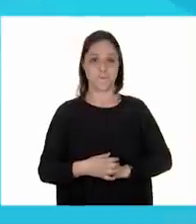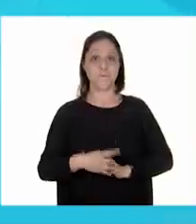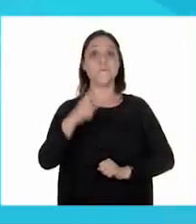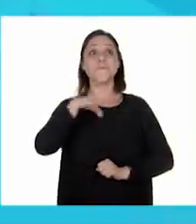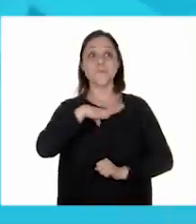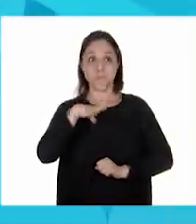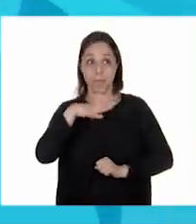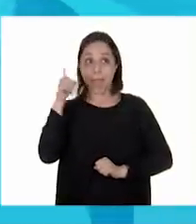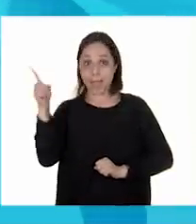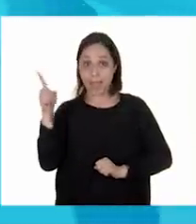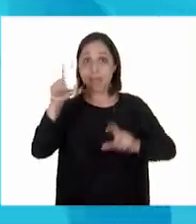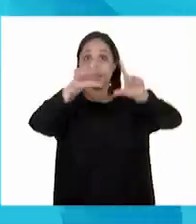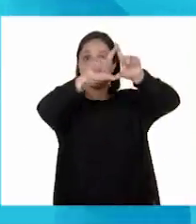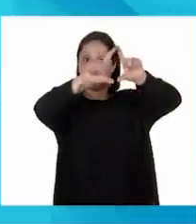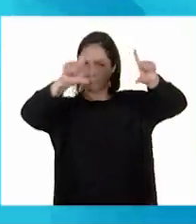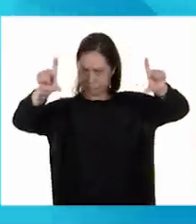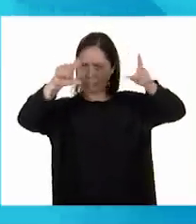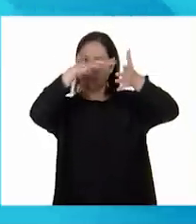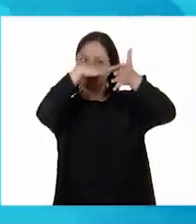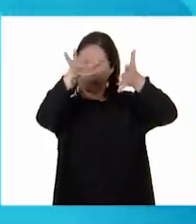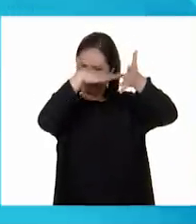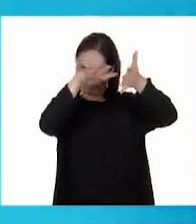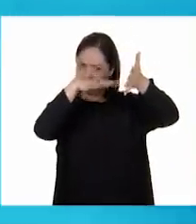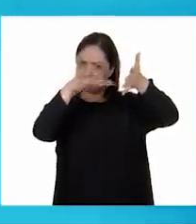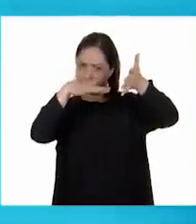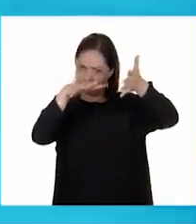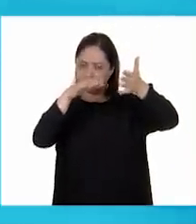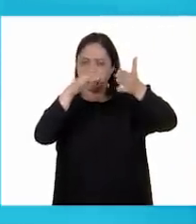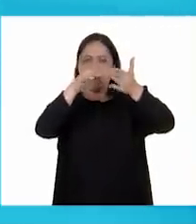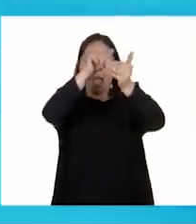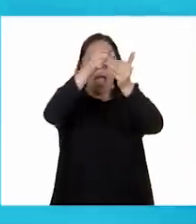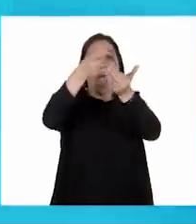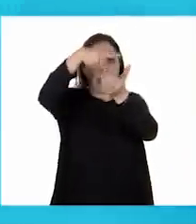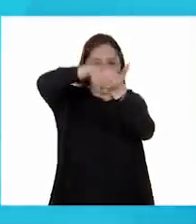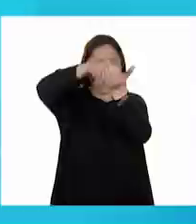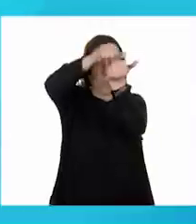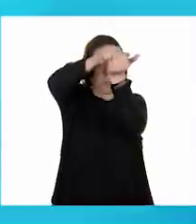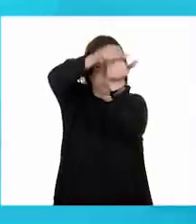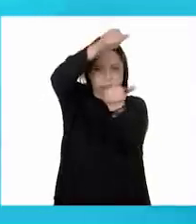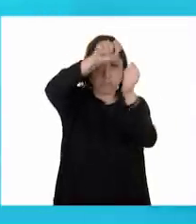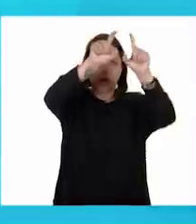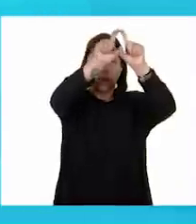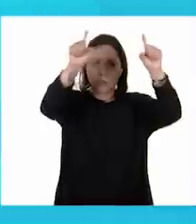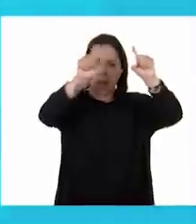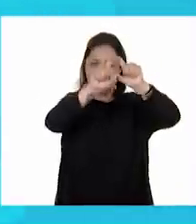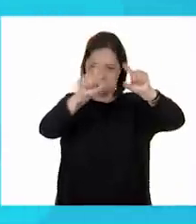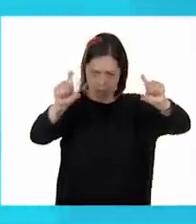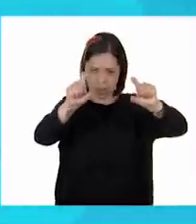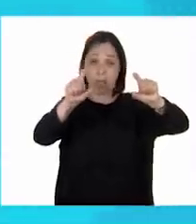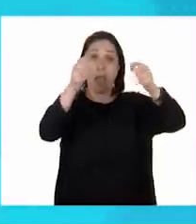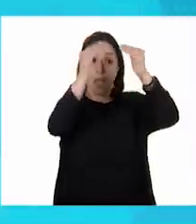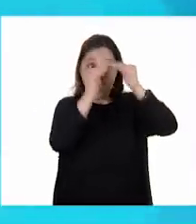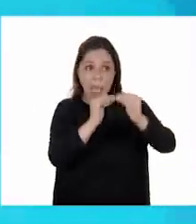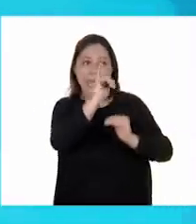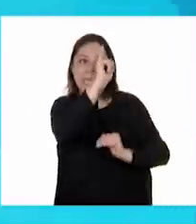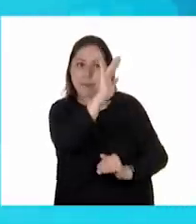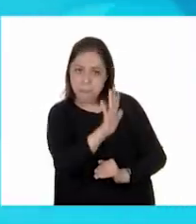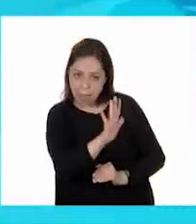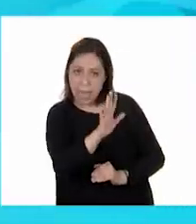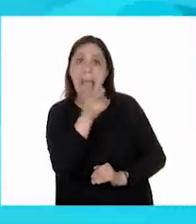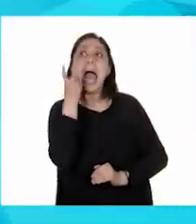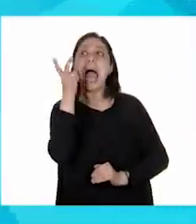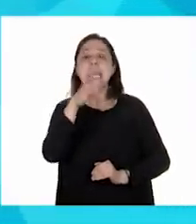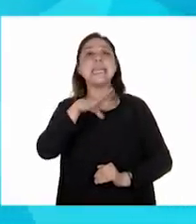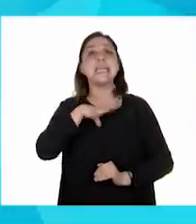está el contenido. Sí. Tenemos dos párrafos. Ajá. Tenemos la imagen. Aquí sí es un